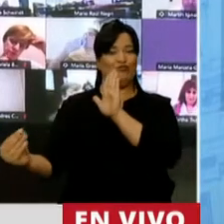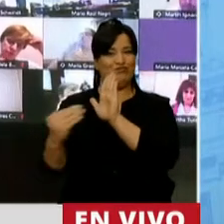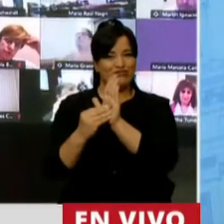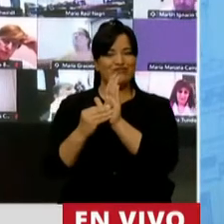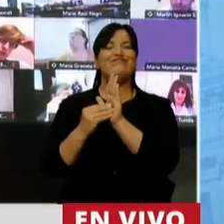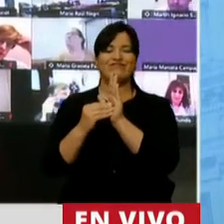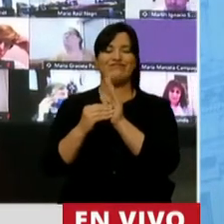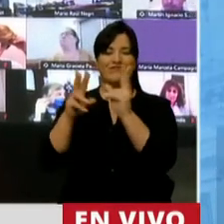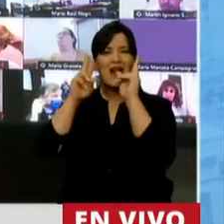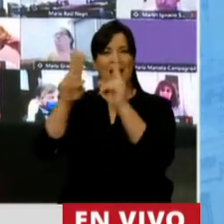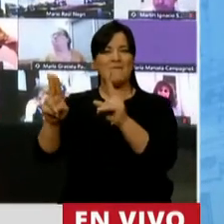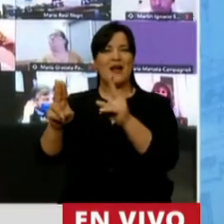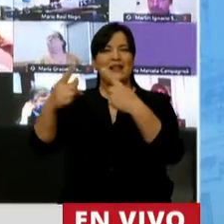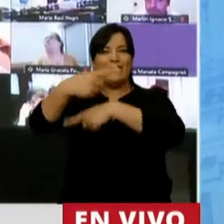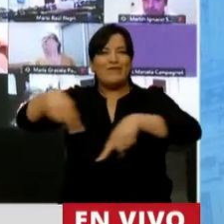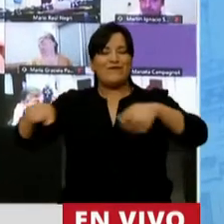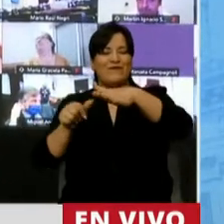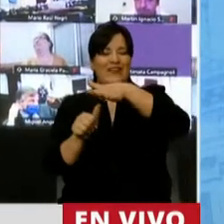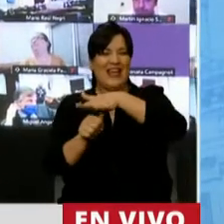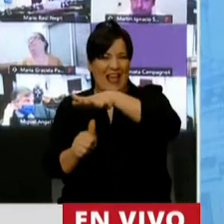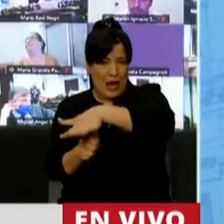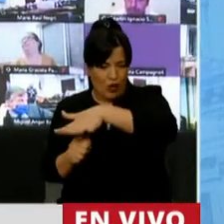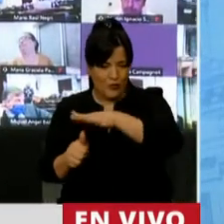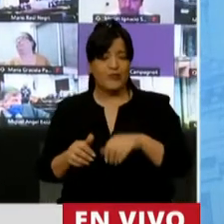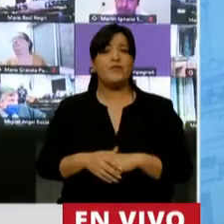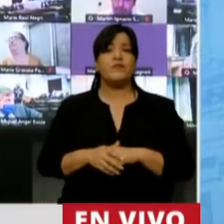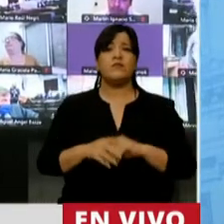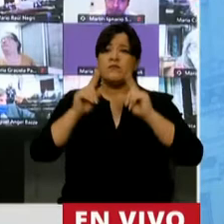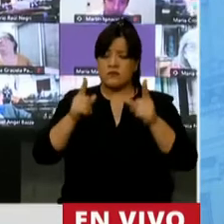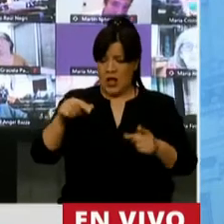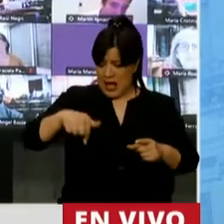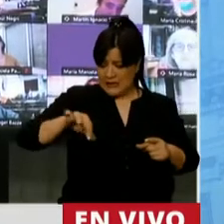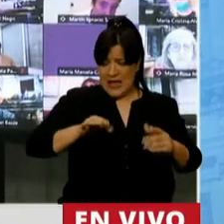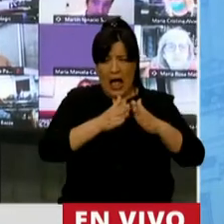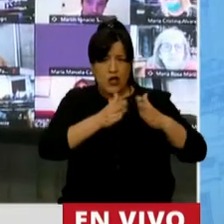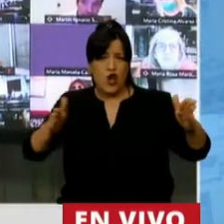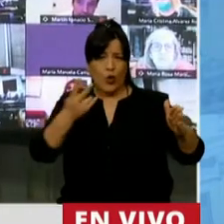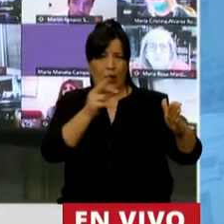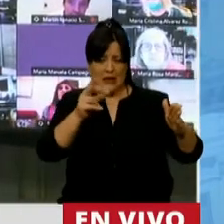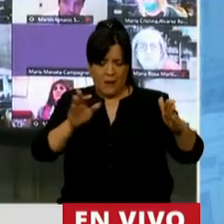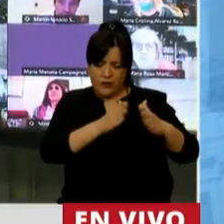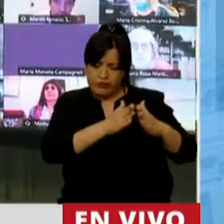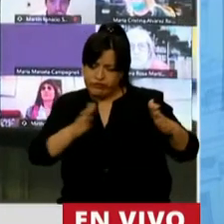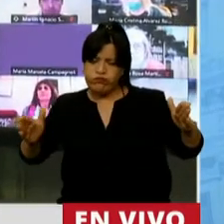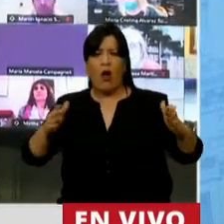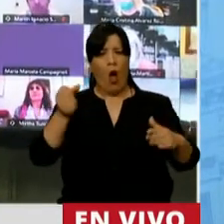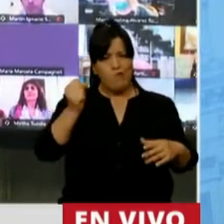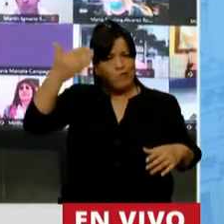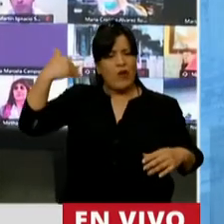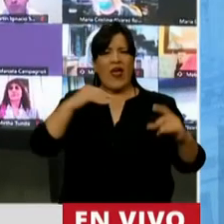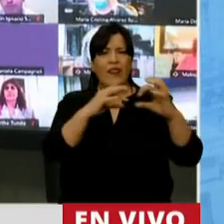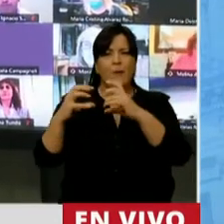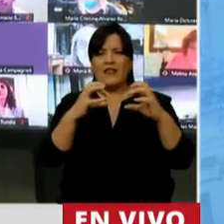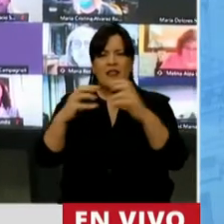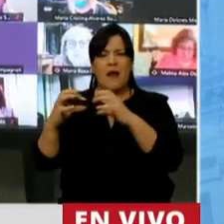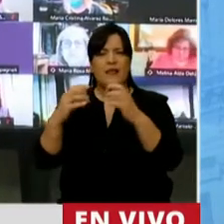perspectiva de género. A lo largo, señor Presidente, de todo este año se han dado aquí debates que fueron poniendo